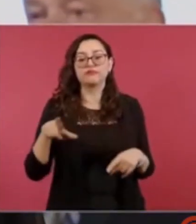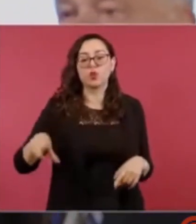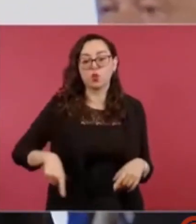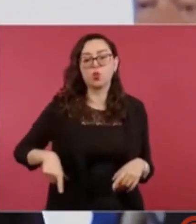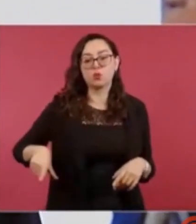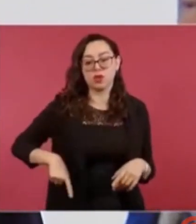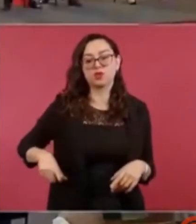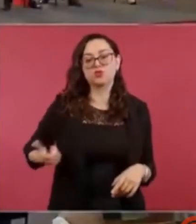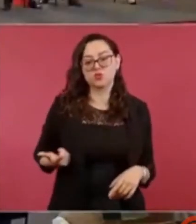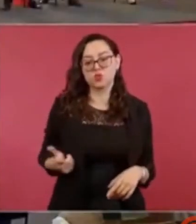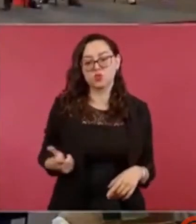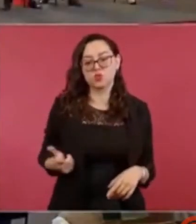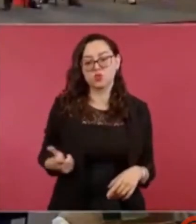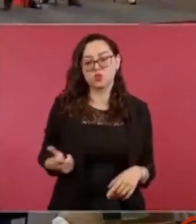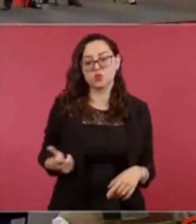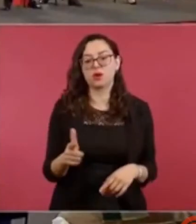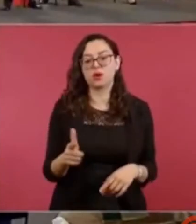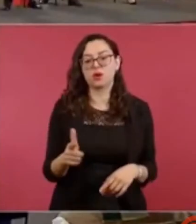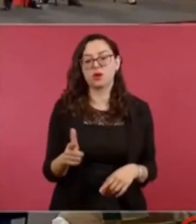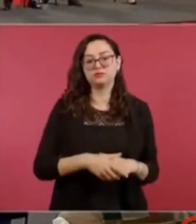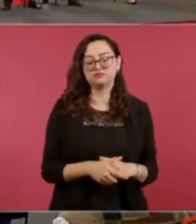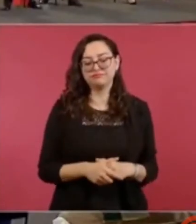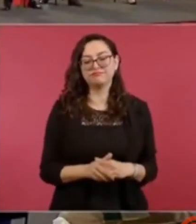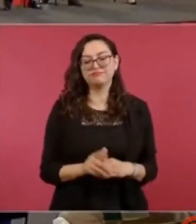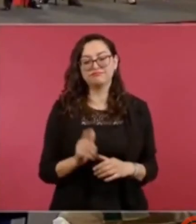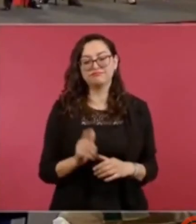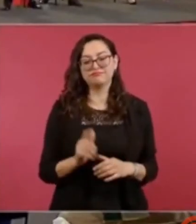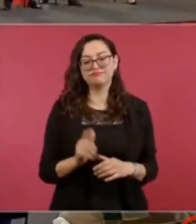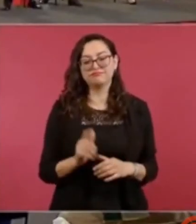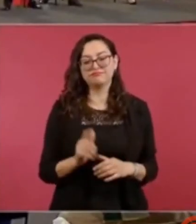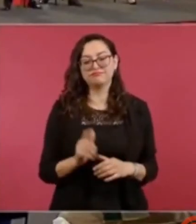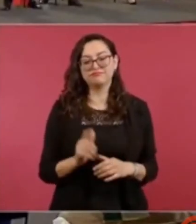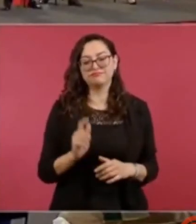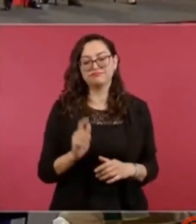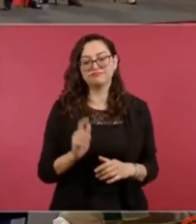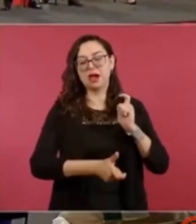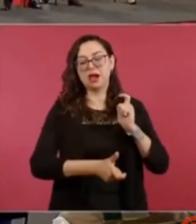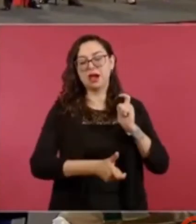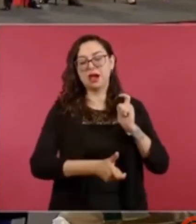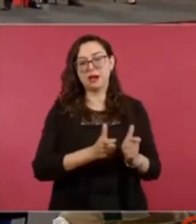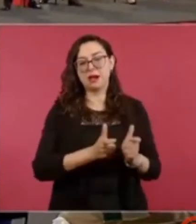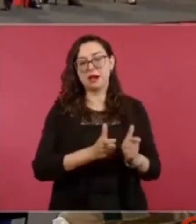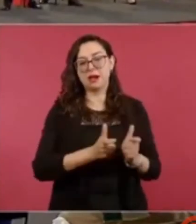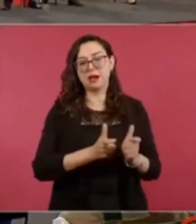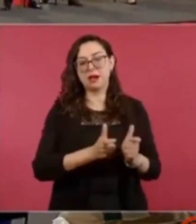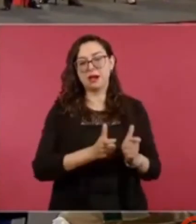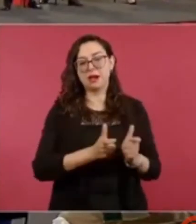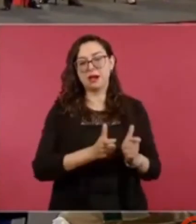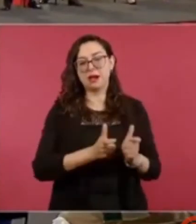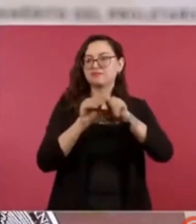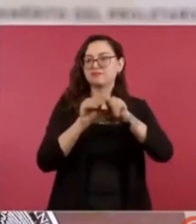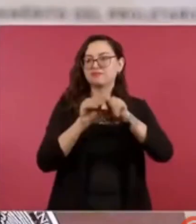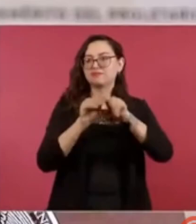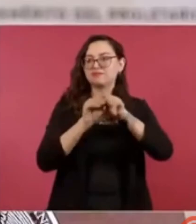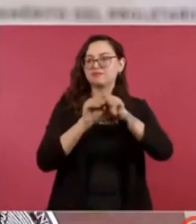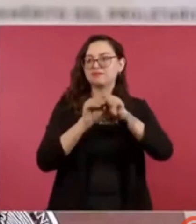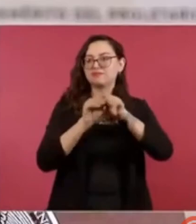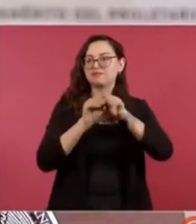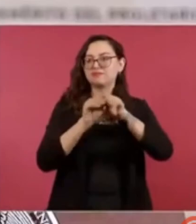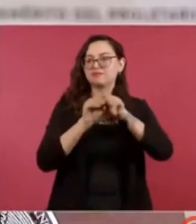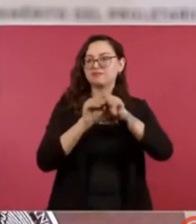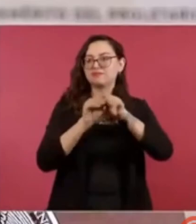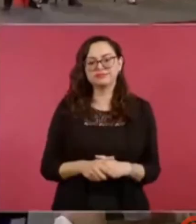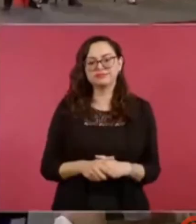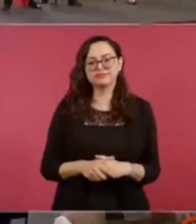de Guanajuato que presta asesorías de comunicación política y vamos a ver aquí